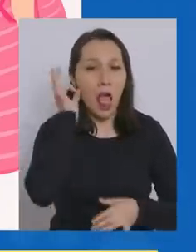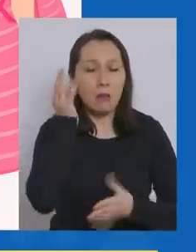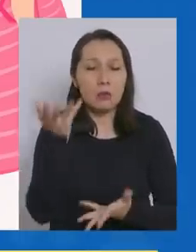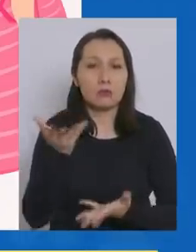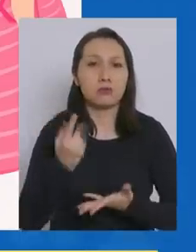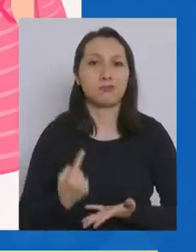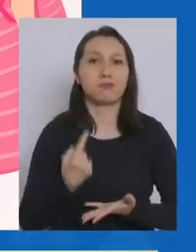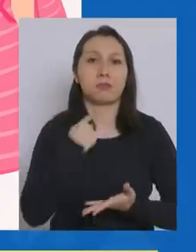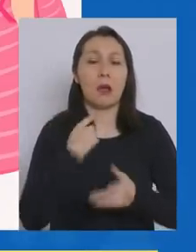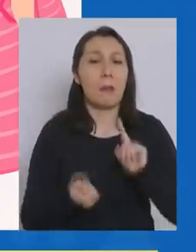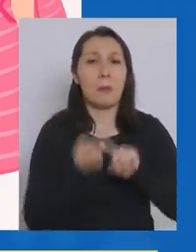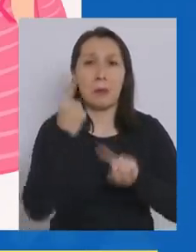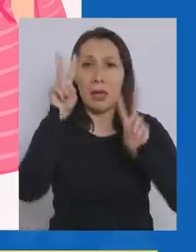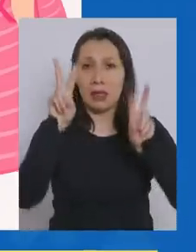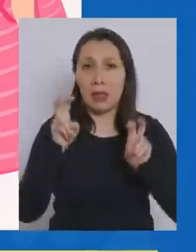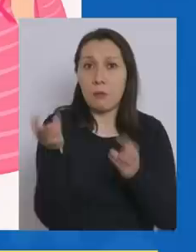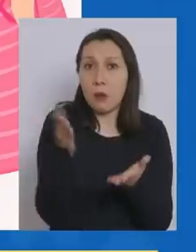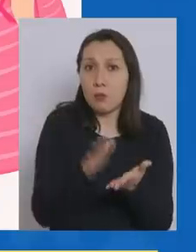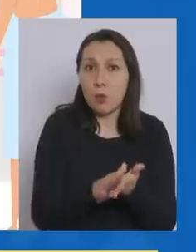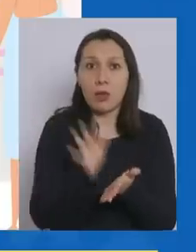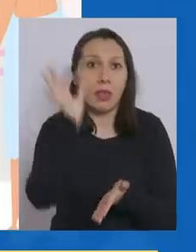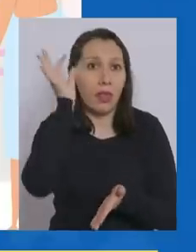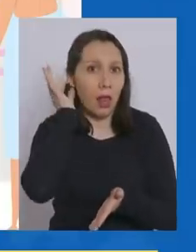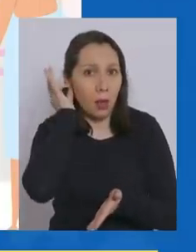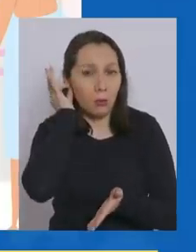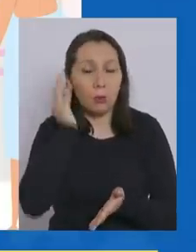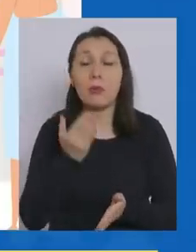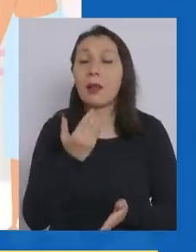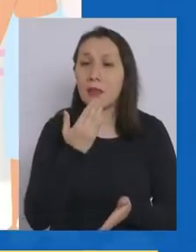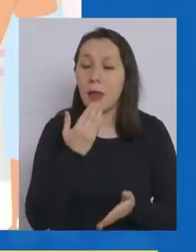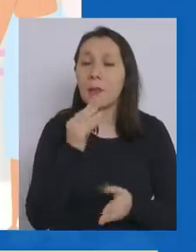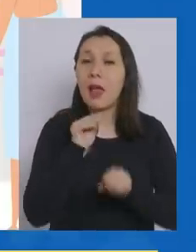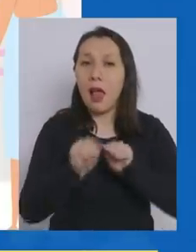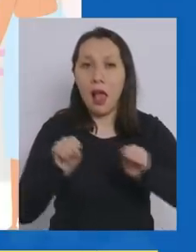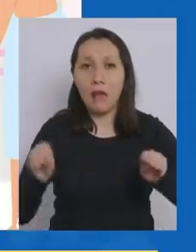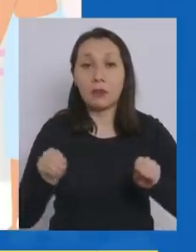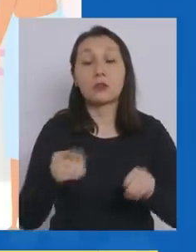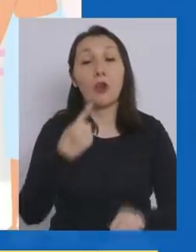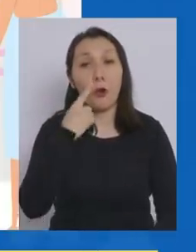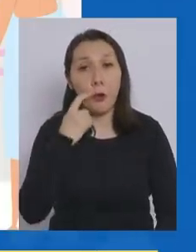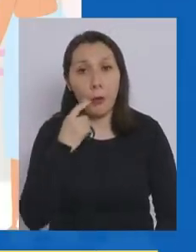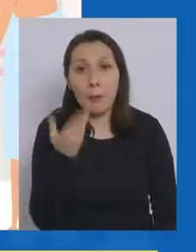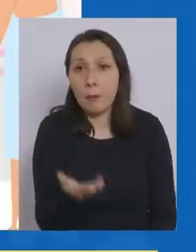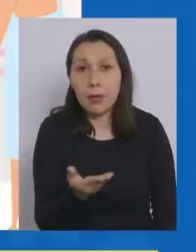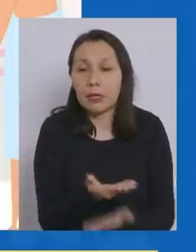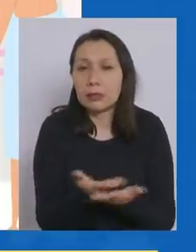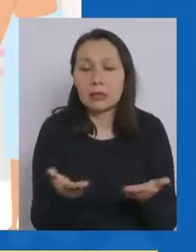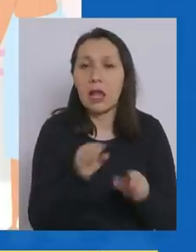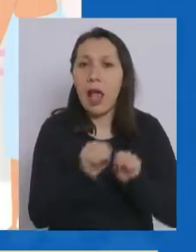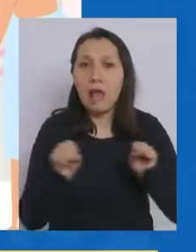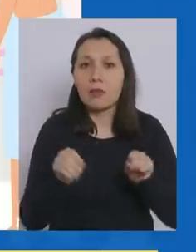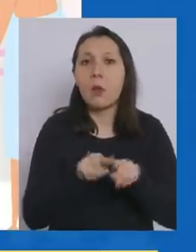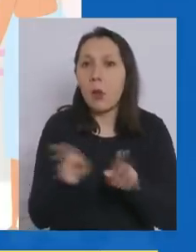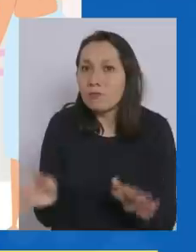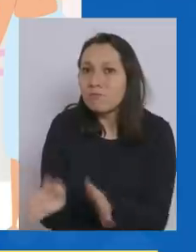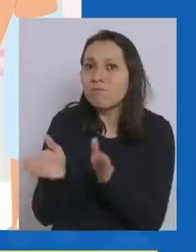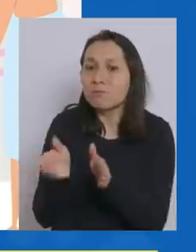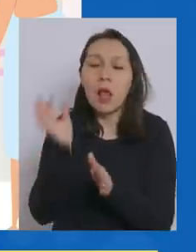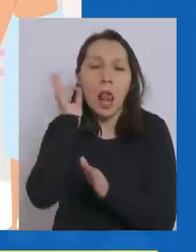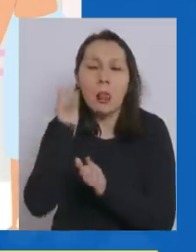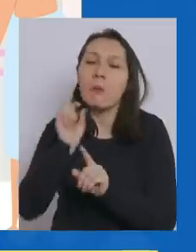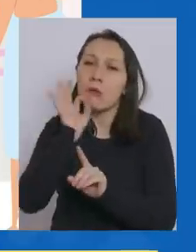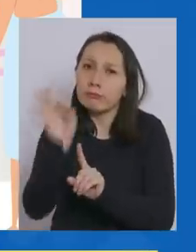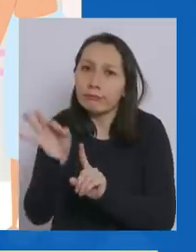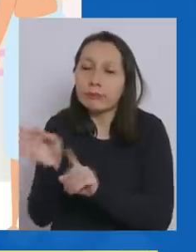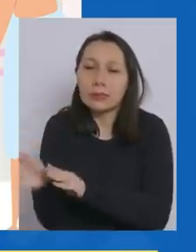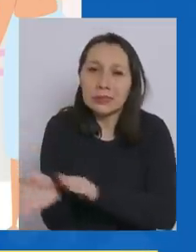y de la primera causa de muerte en ellas. Y es por eso también que hago un llamado a los hombres, a los hombres para que incentiven a las mujeres